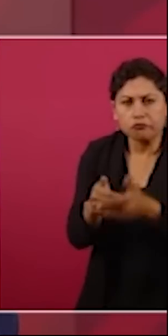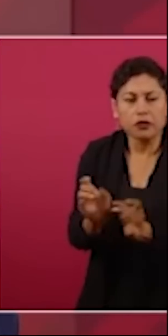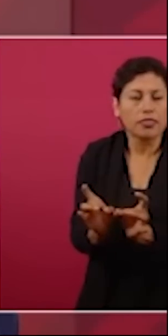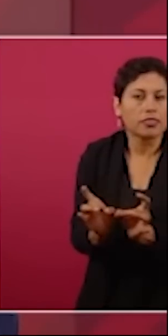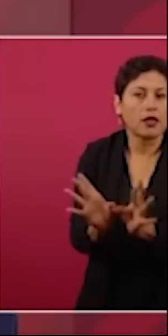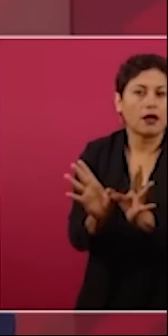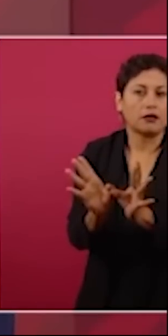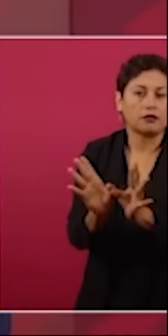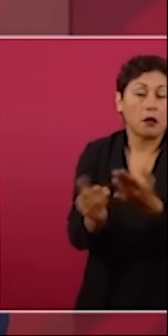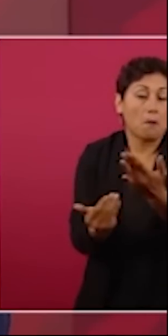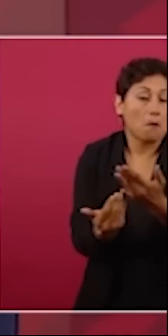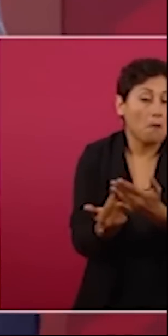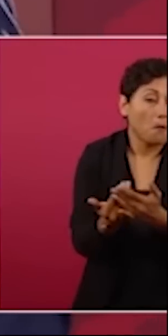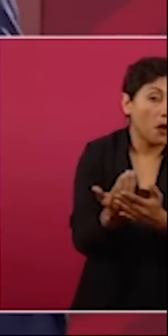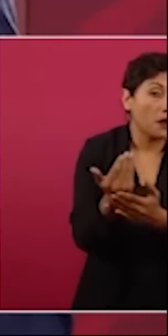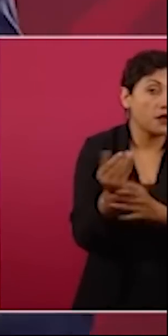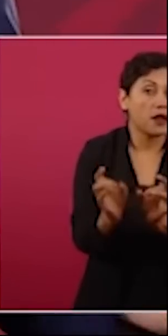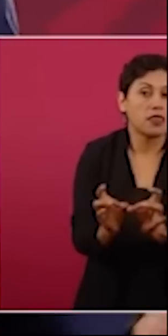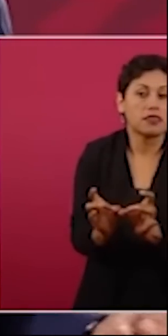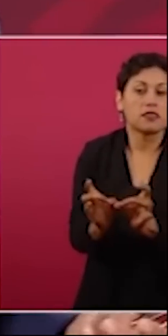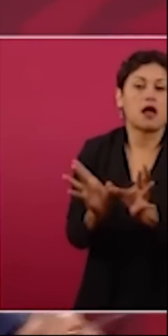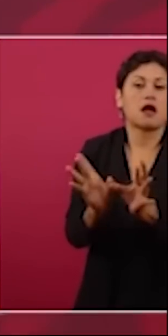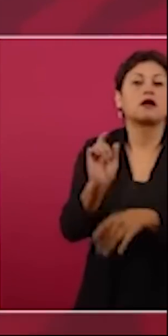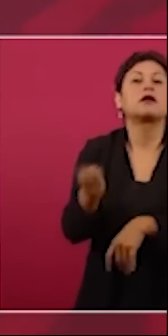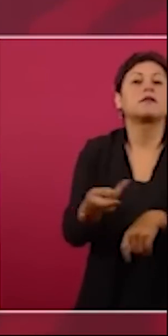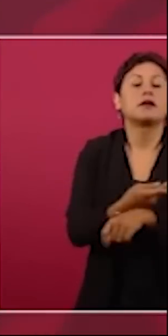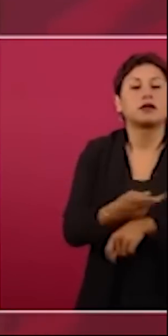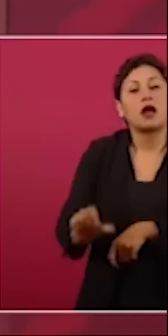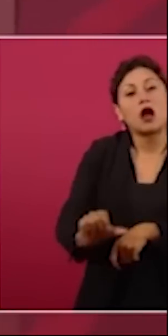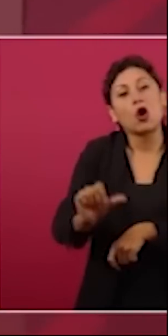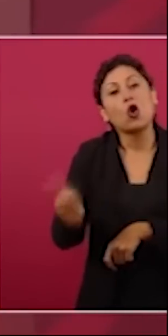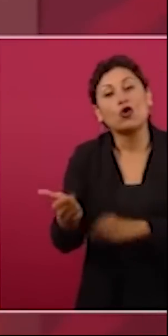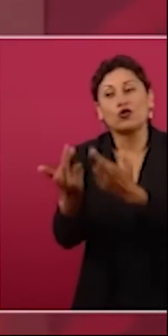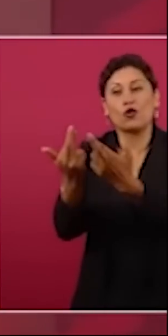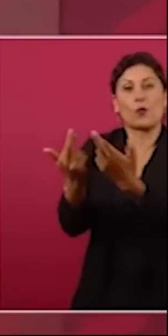se infiere que se abre otro boquete